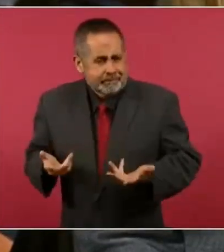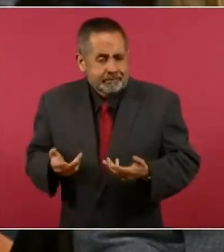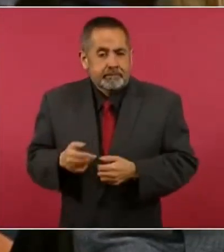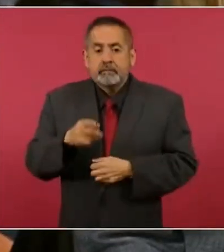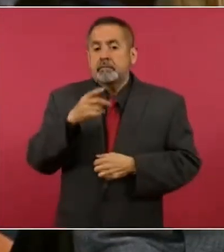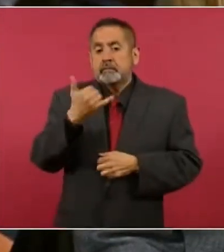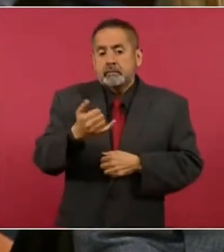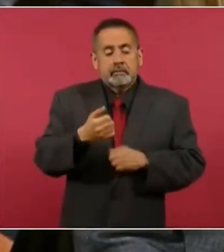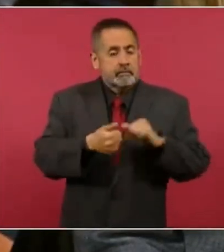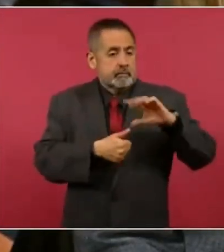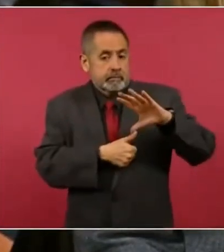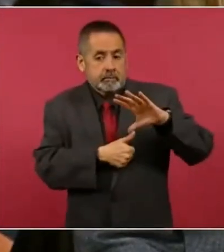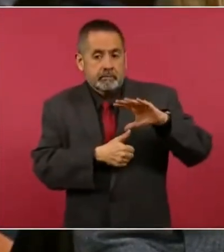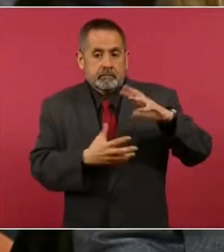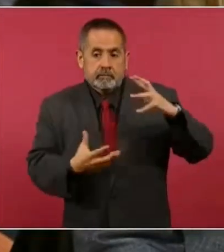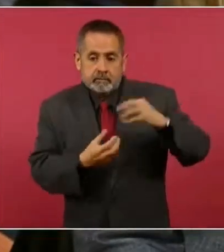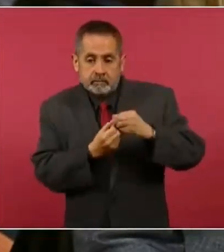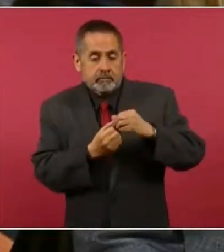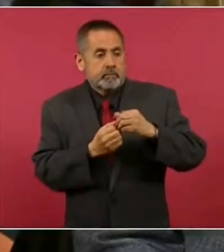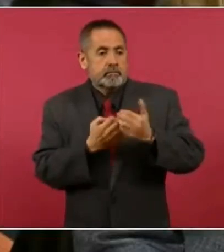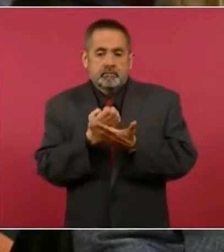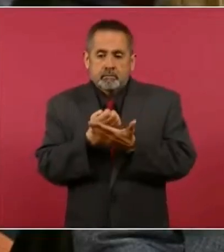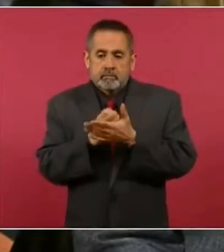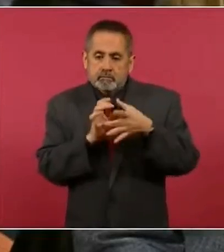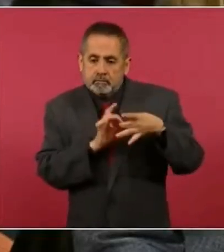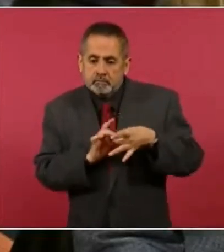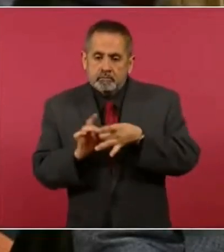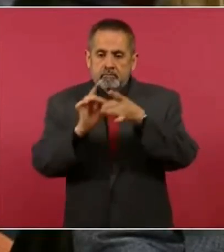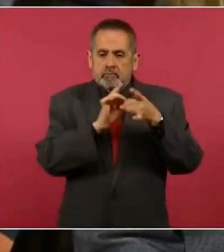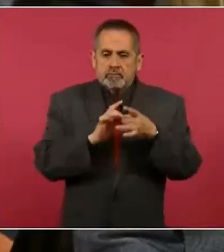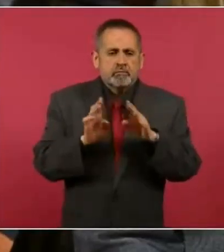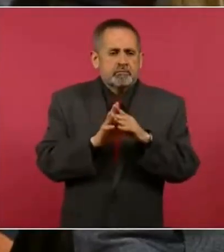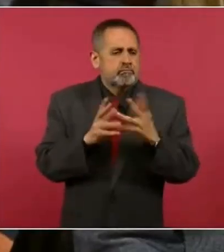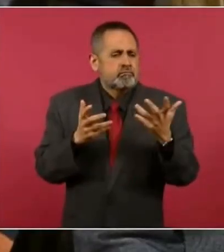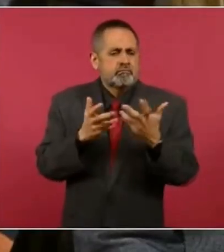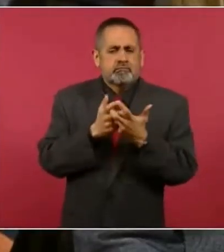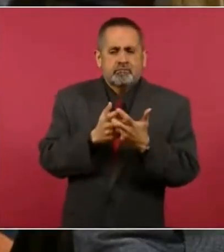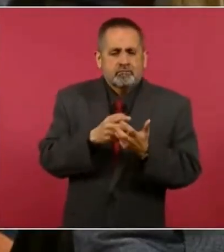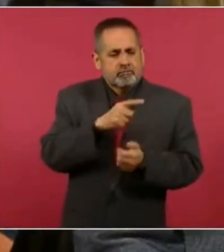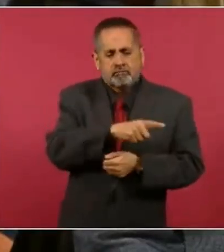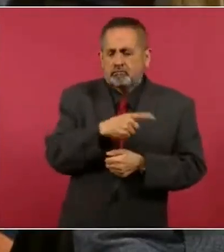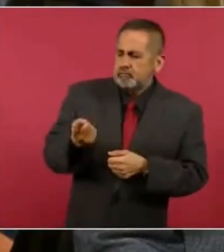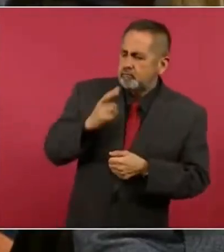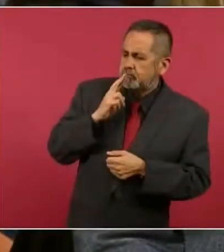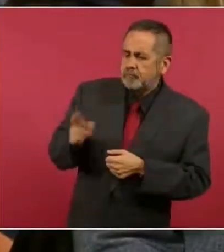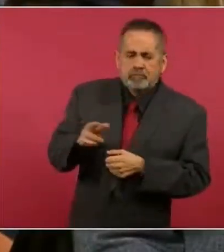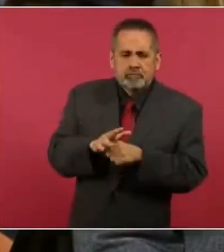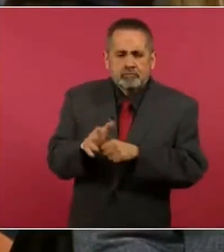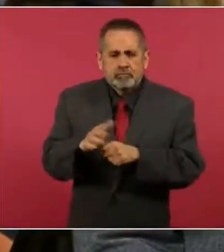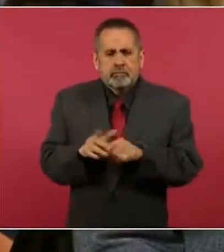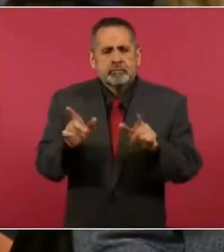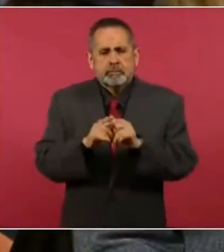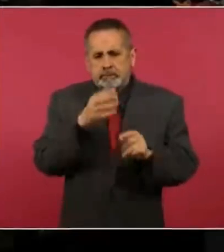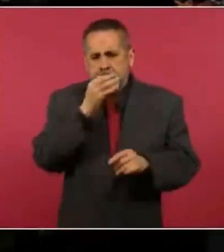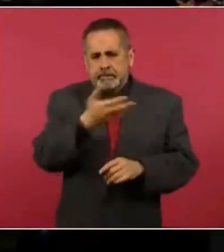integración de América Latina, de las economías en la región? ¿Qué fue lo que le respondieron? Sí,